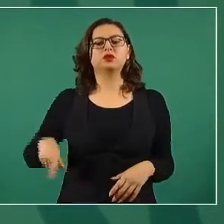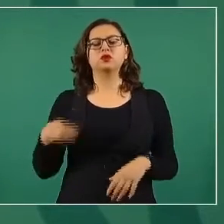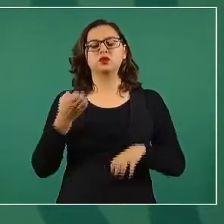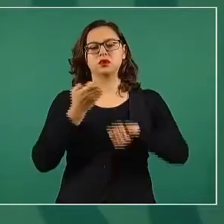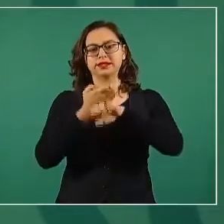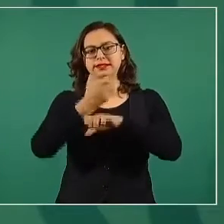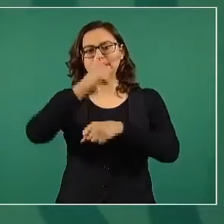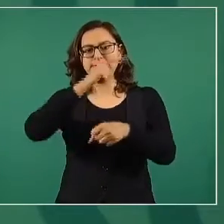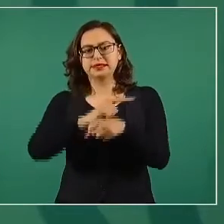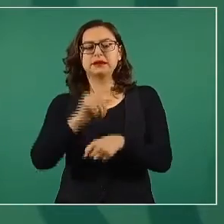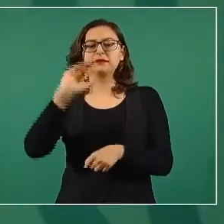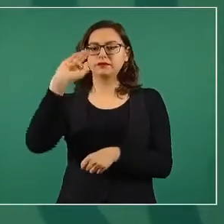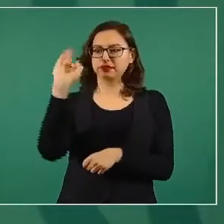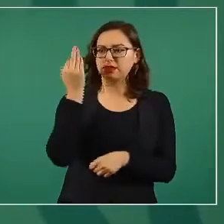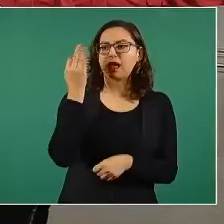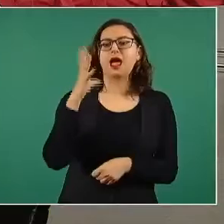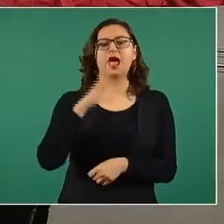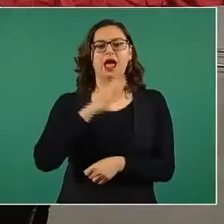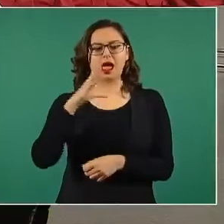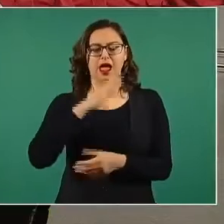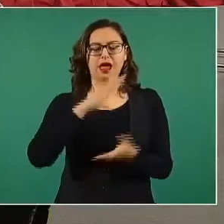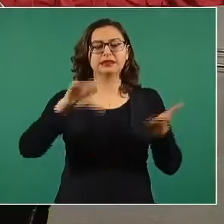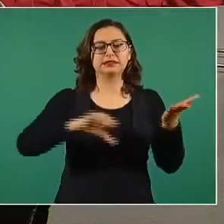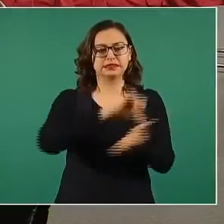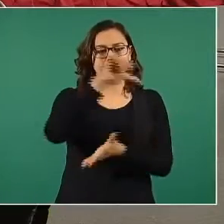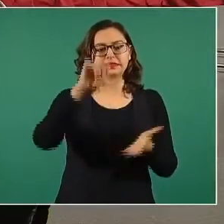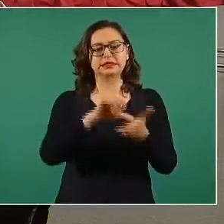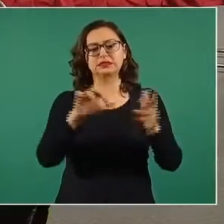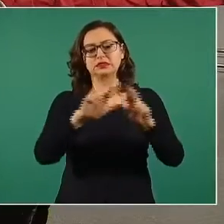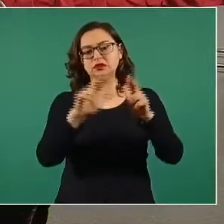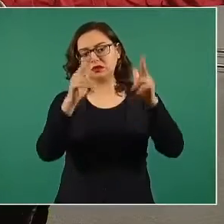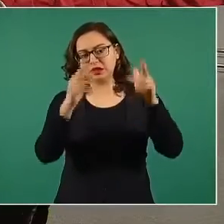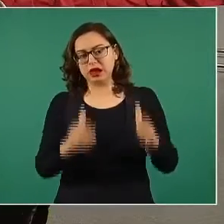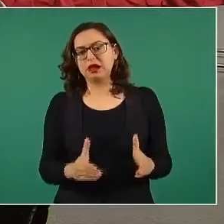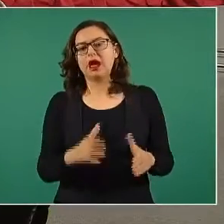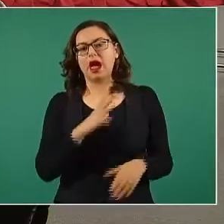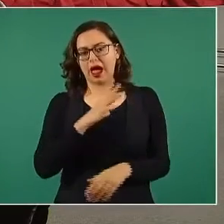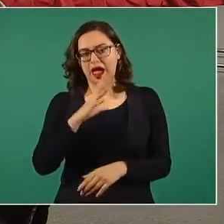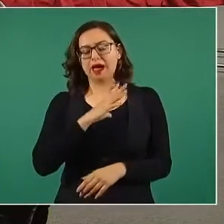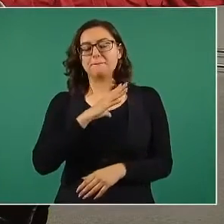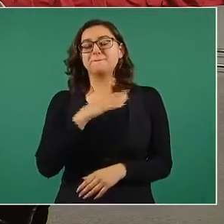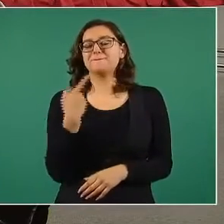el gobierno federal, federal, pero no es suficiente.